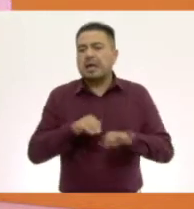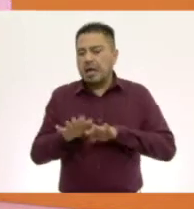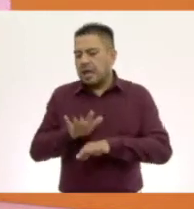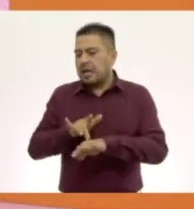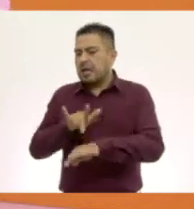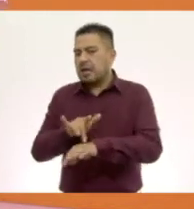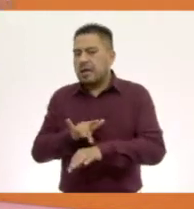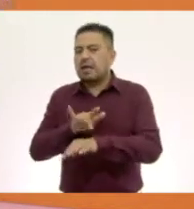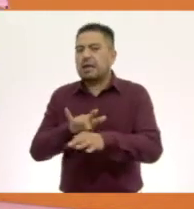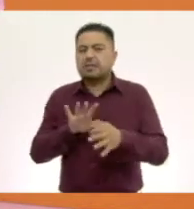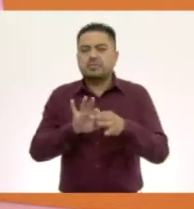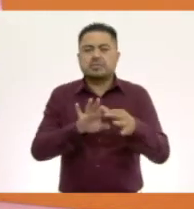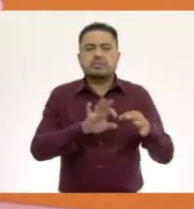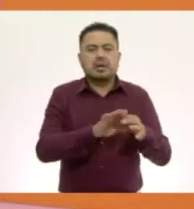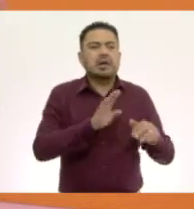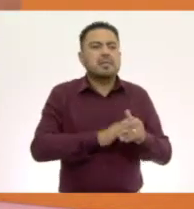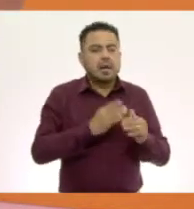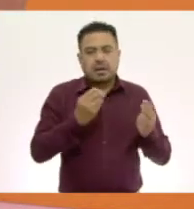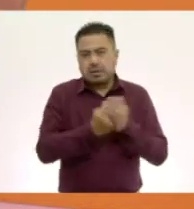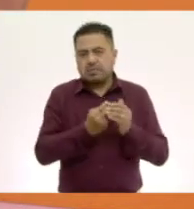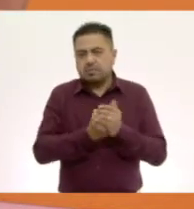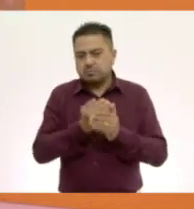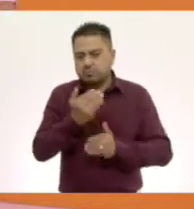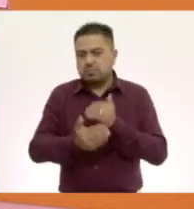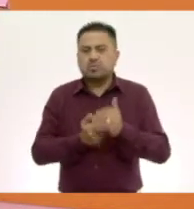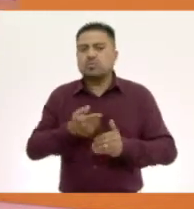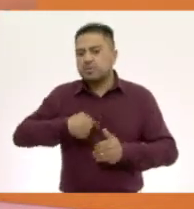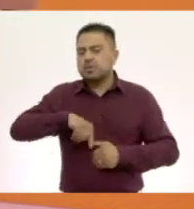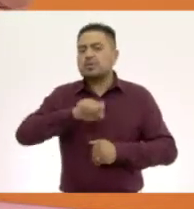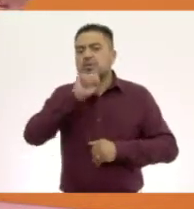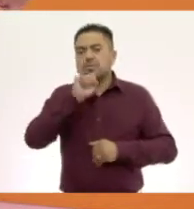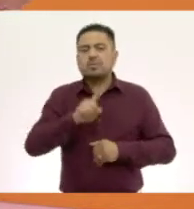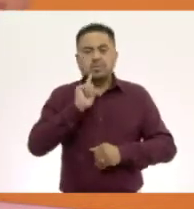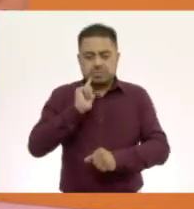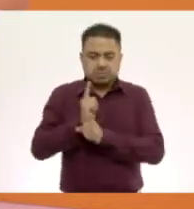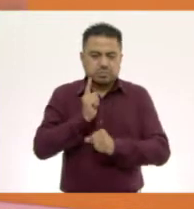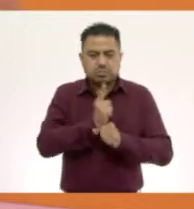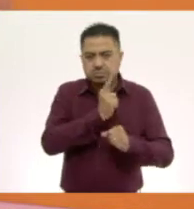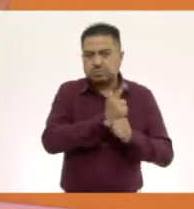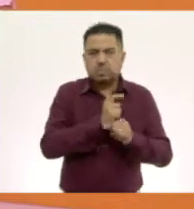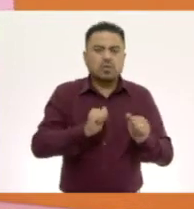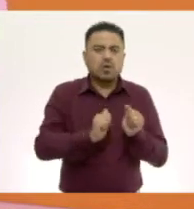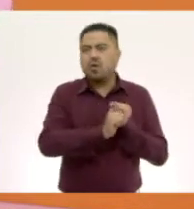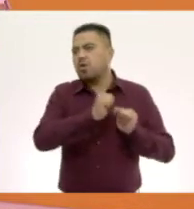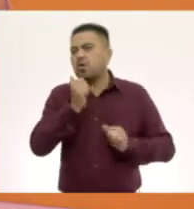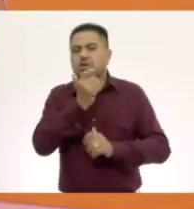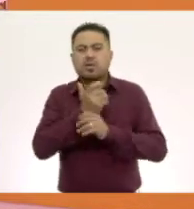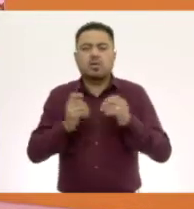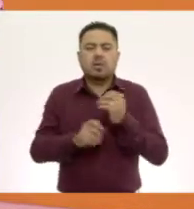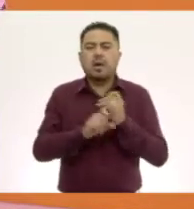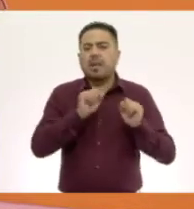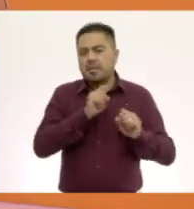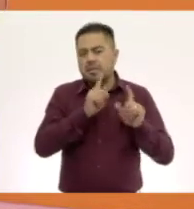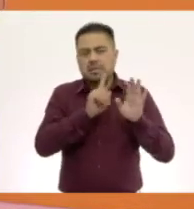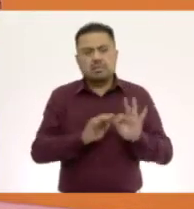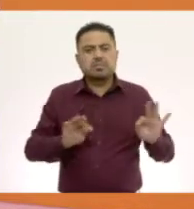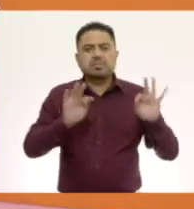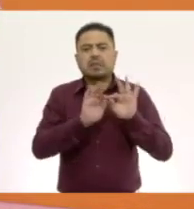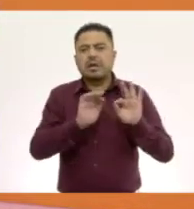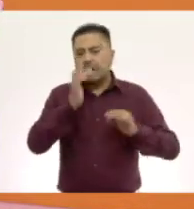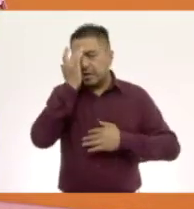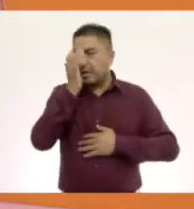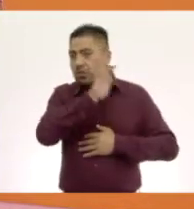con ellos. A lo largo de la clase, nosotros también vamos a identificar otros aspectos que son importantes